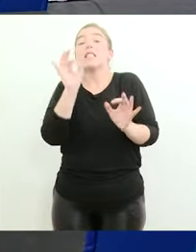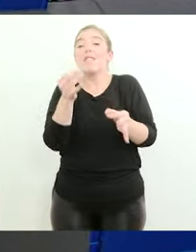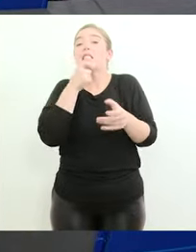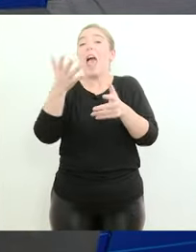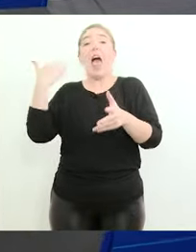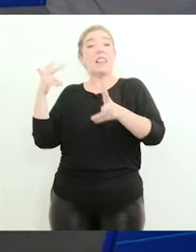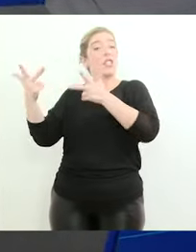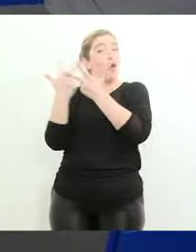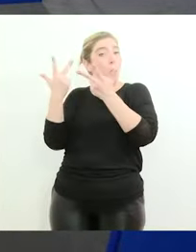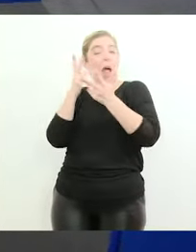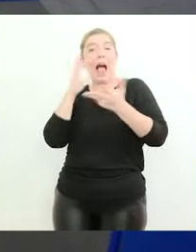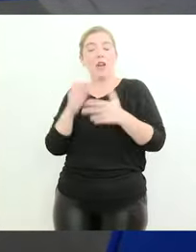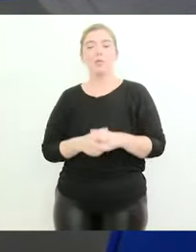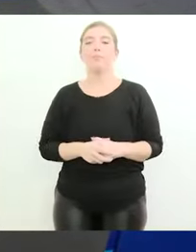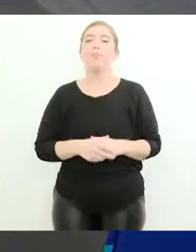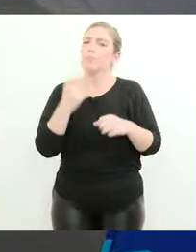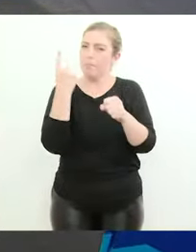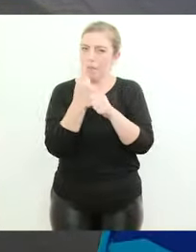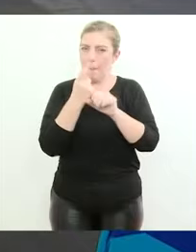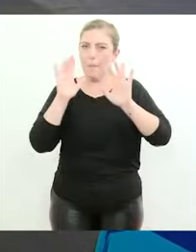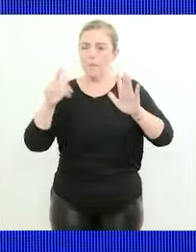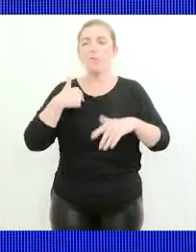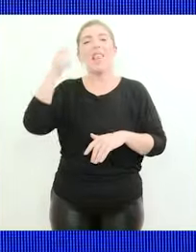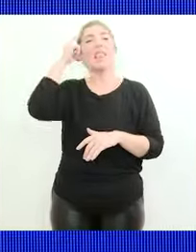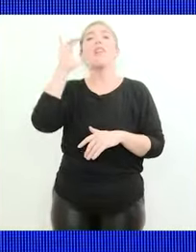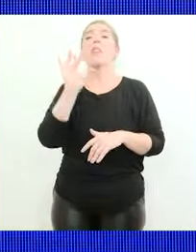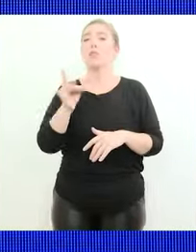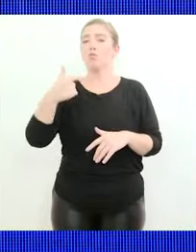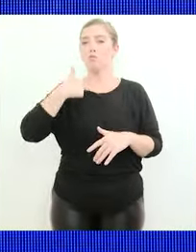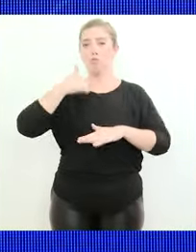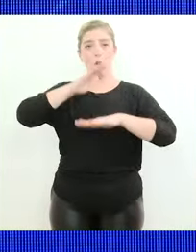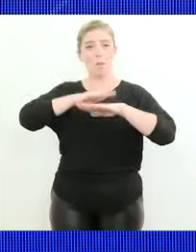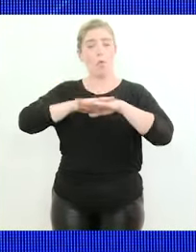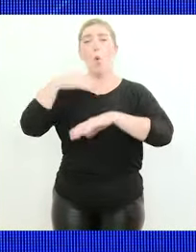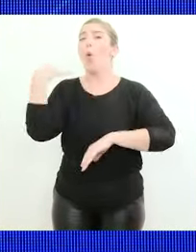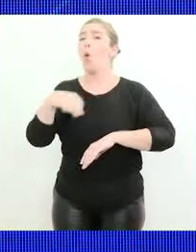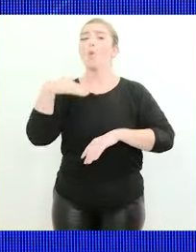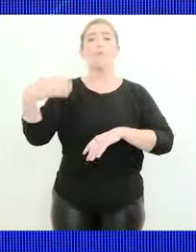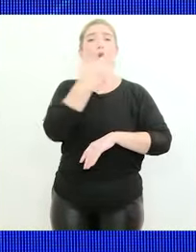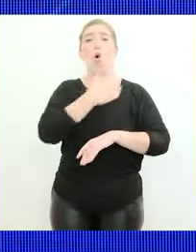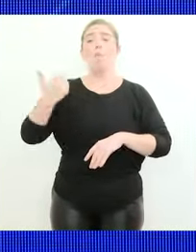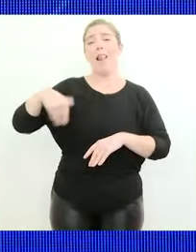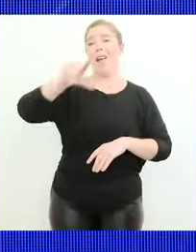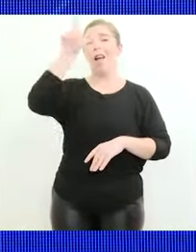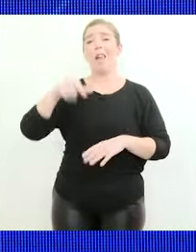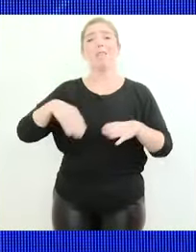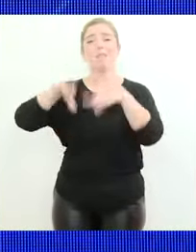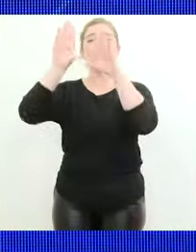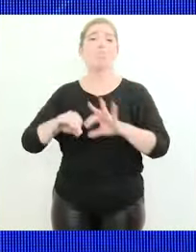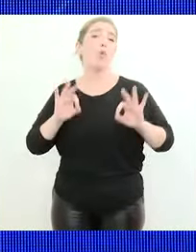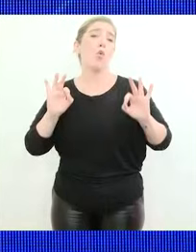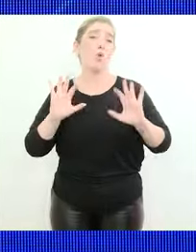Bueno, ver, primero, el 10 de diciembre yo tengo la responsabilidad y la obligación de gobernar para todos los argentinos,